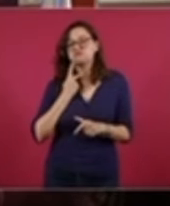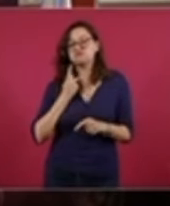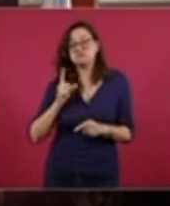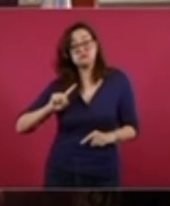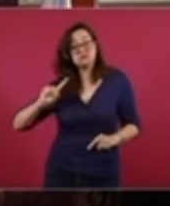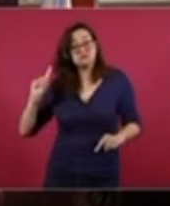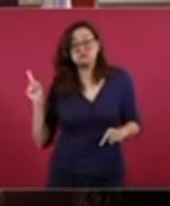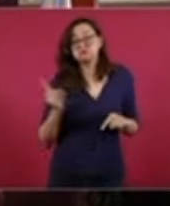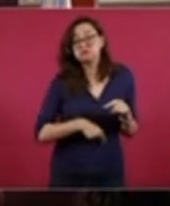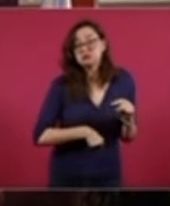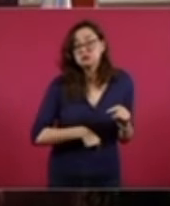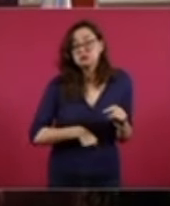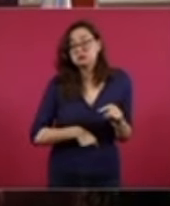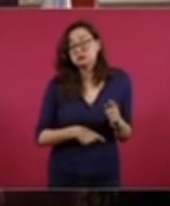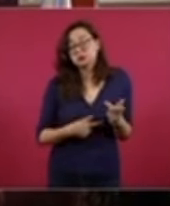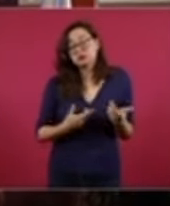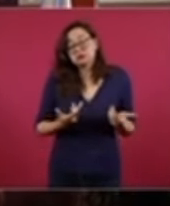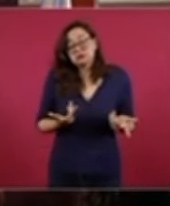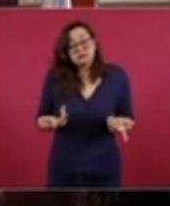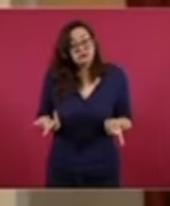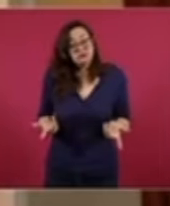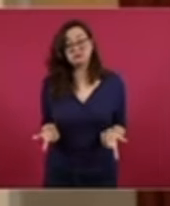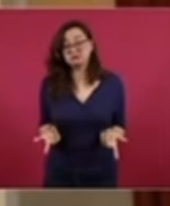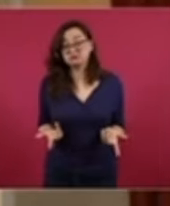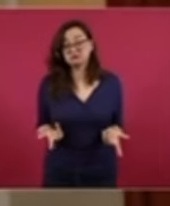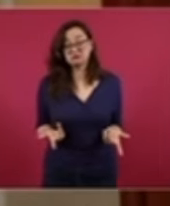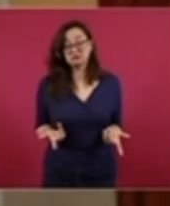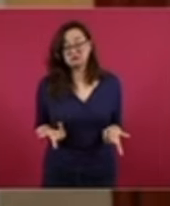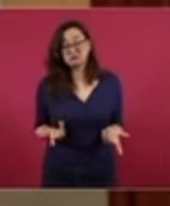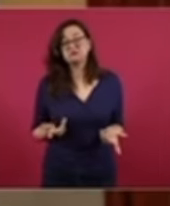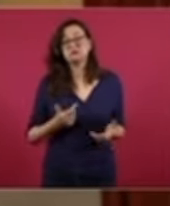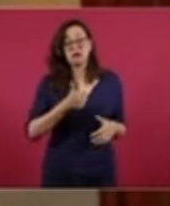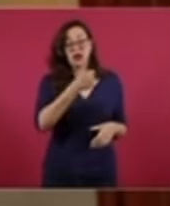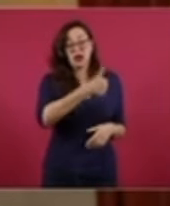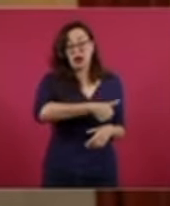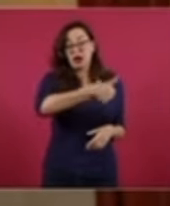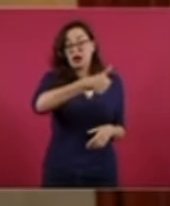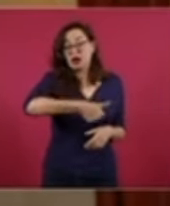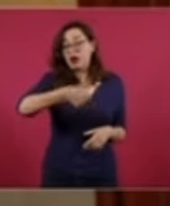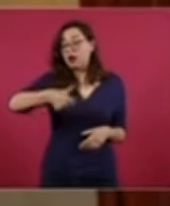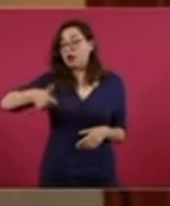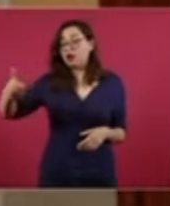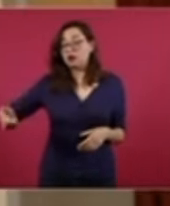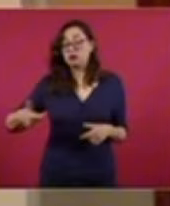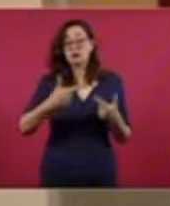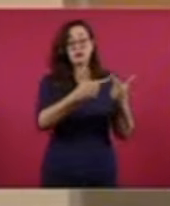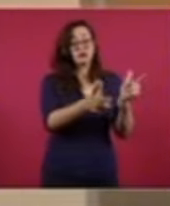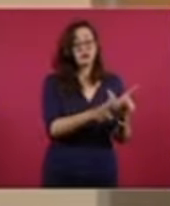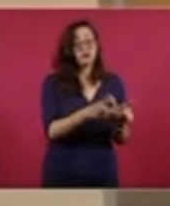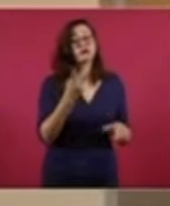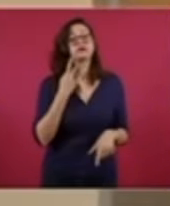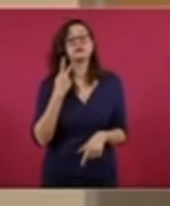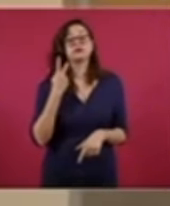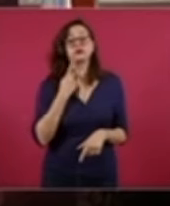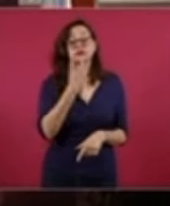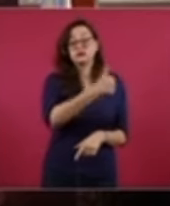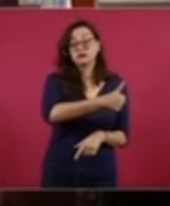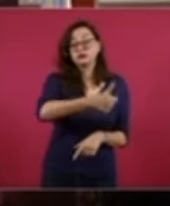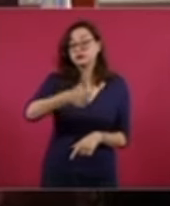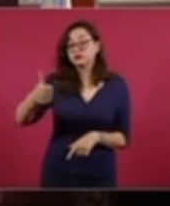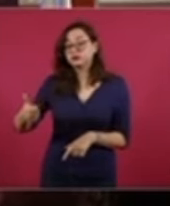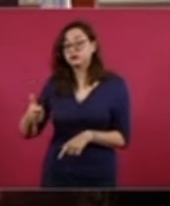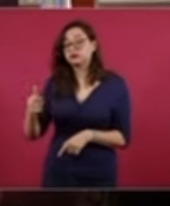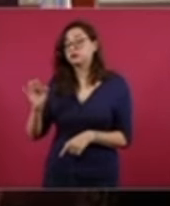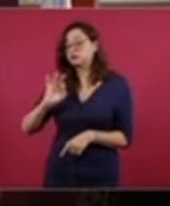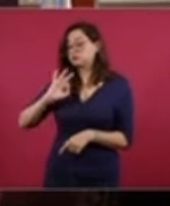políticos, empieza esta distribución de plurinominales tomando en cuenta los partidos políticos.